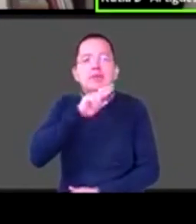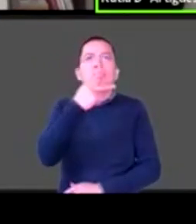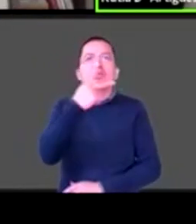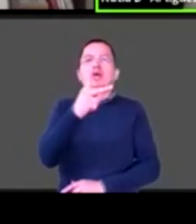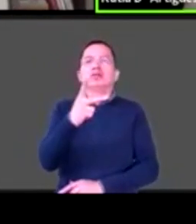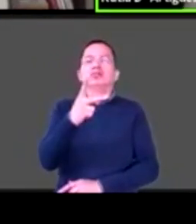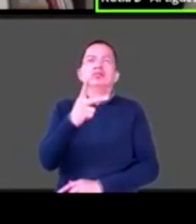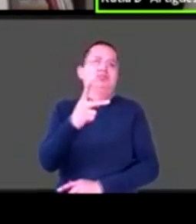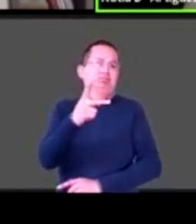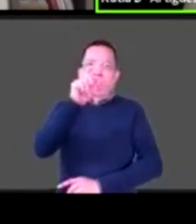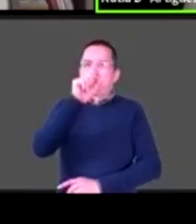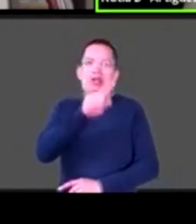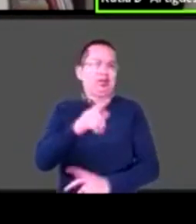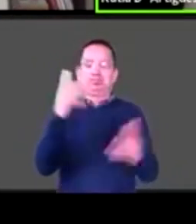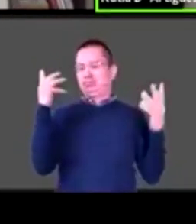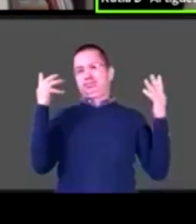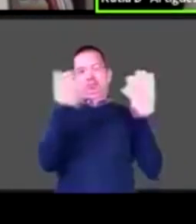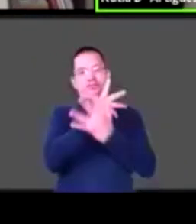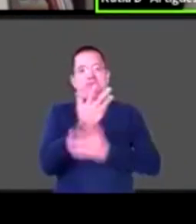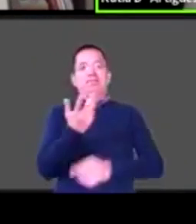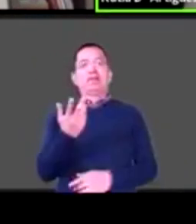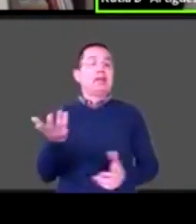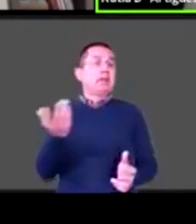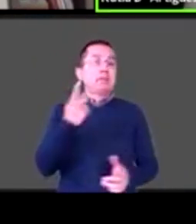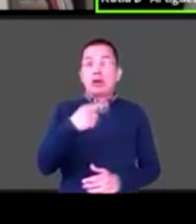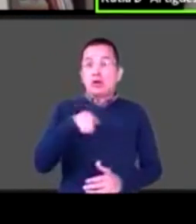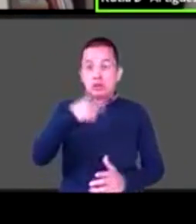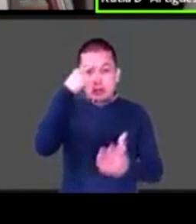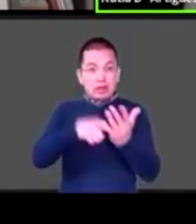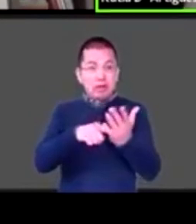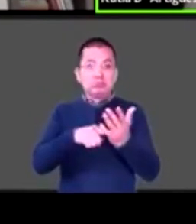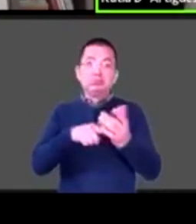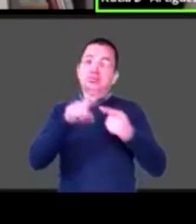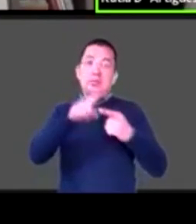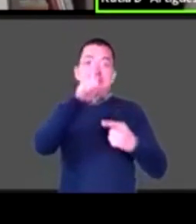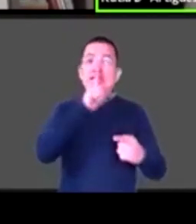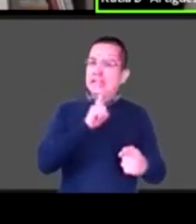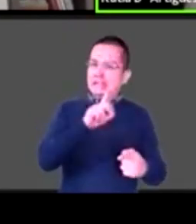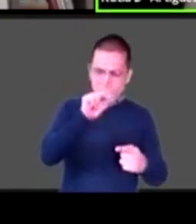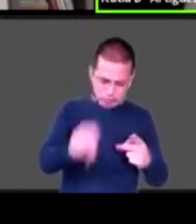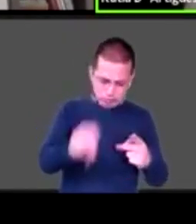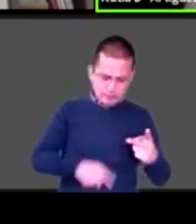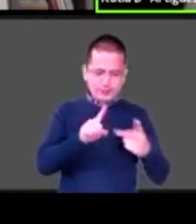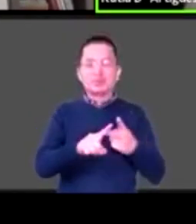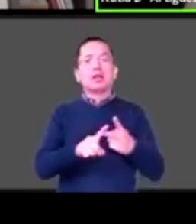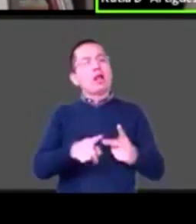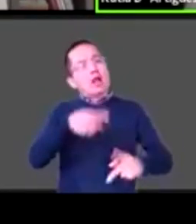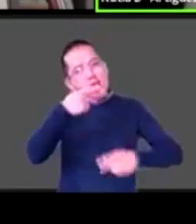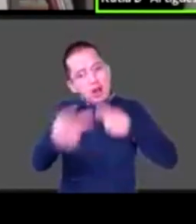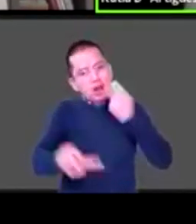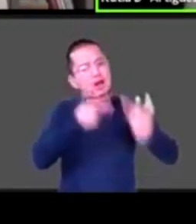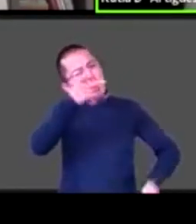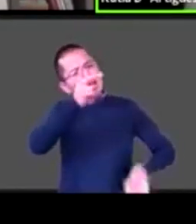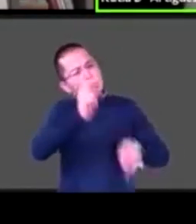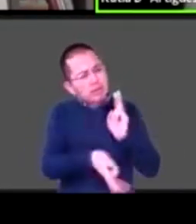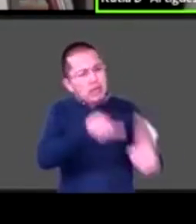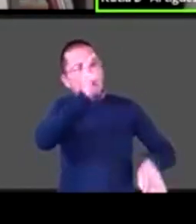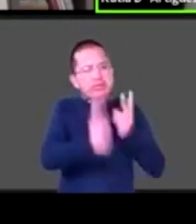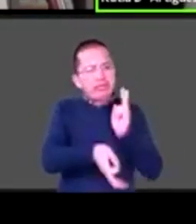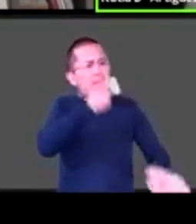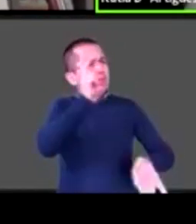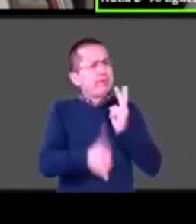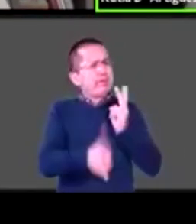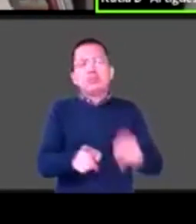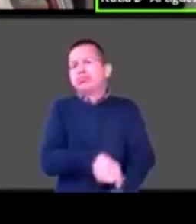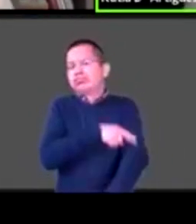muy importante hablarlo, hablarlo, hablarlo. No mentir, decir que, no decir que se fue de viaje, ¿no? Se